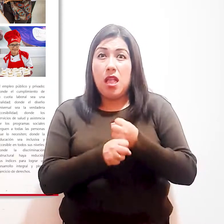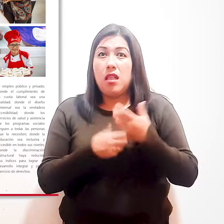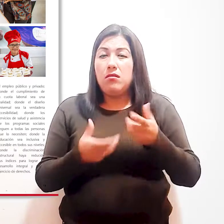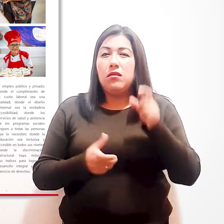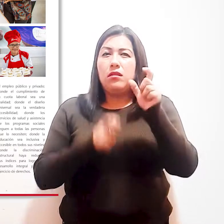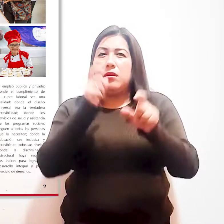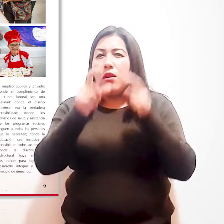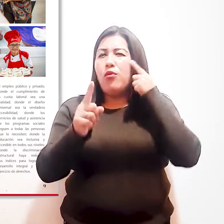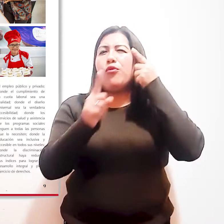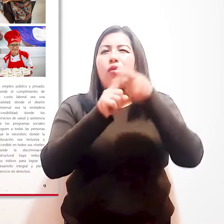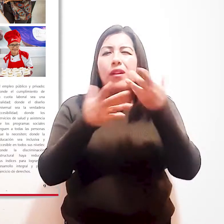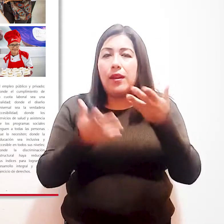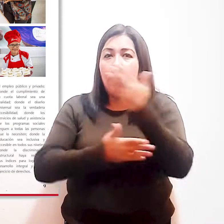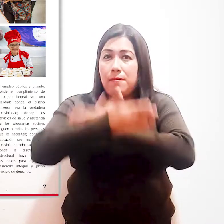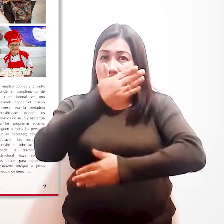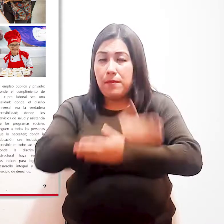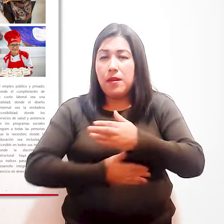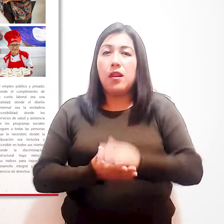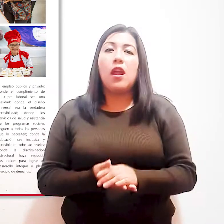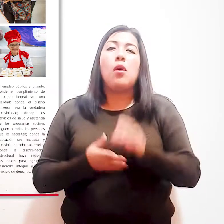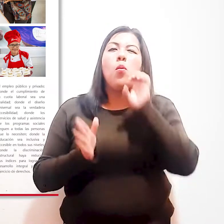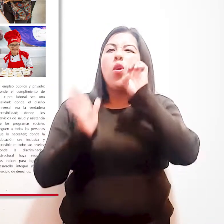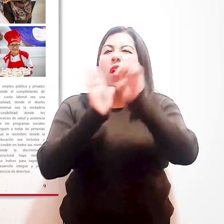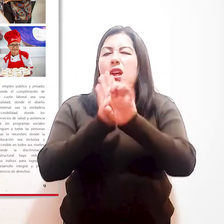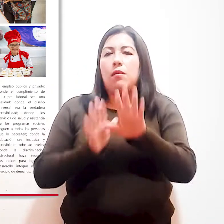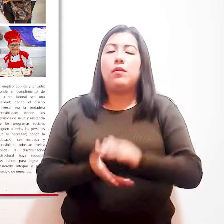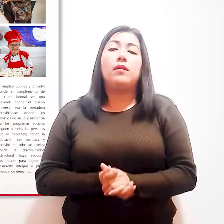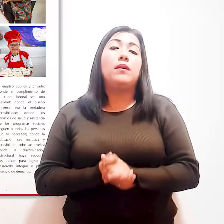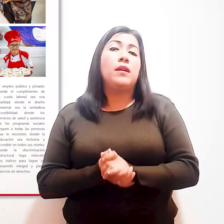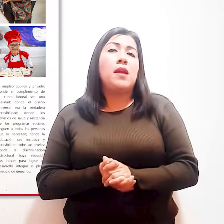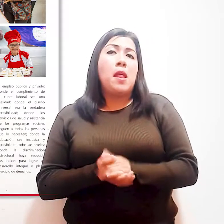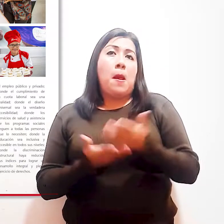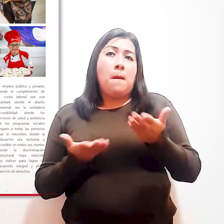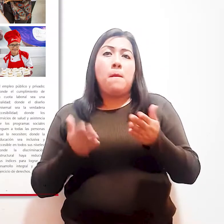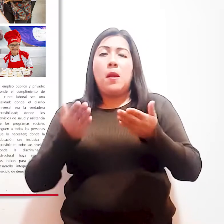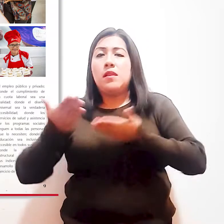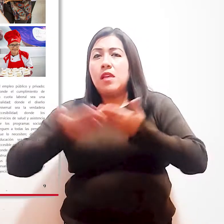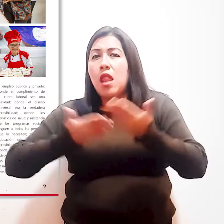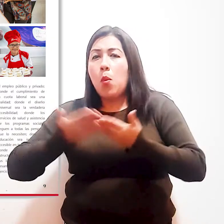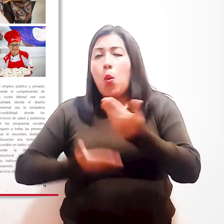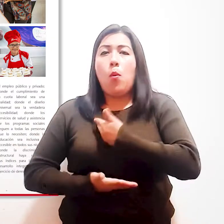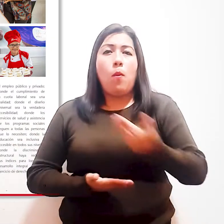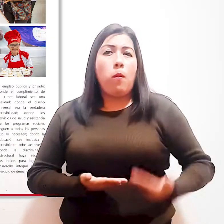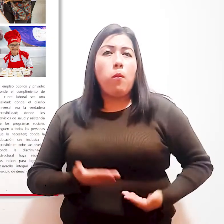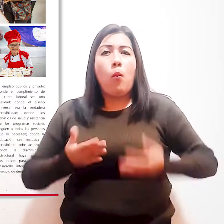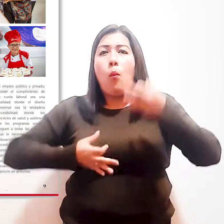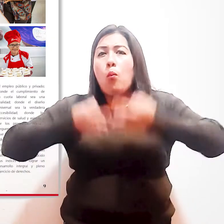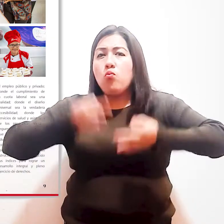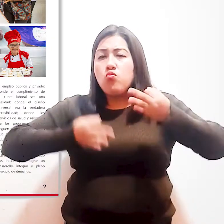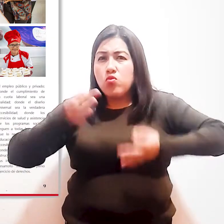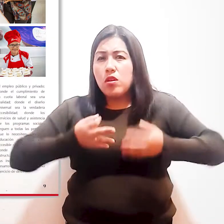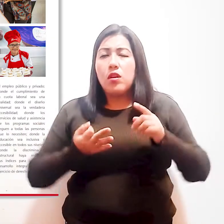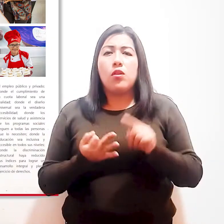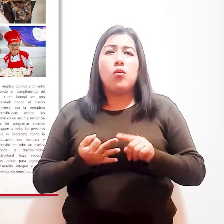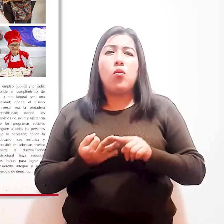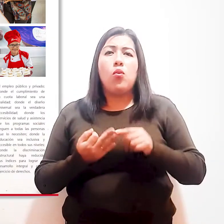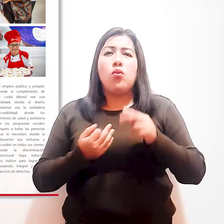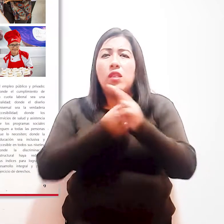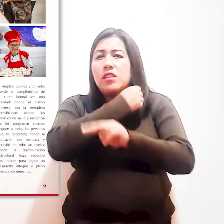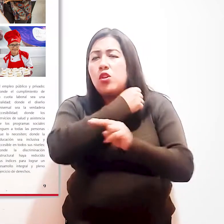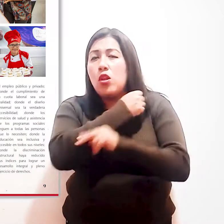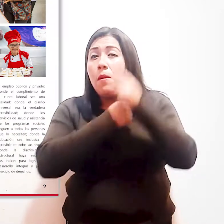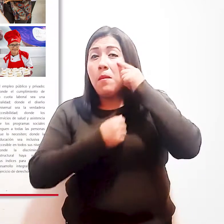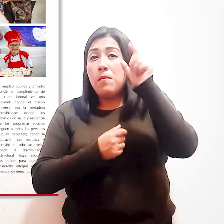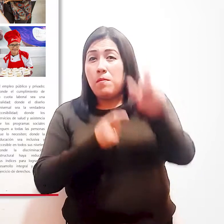discapacidad se refiere, como por ejemplo, la incorporación al sistema público jurídico nacional de la Convención de Derechos de las